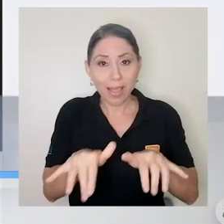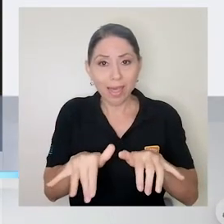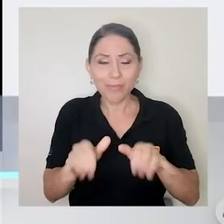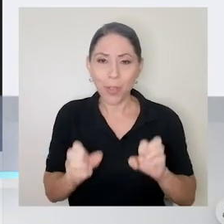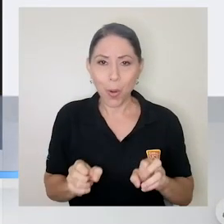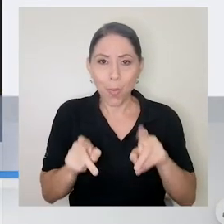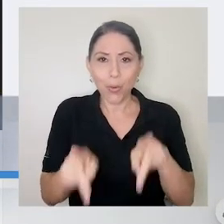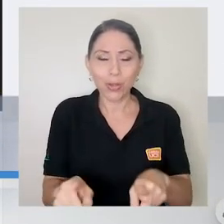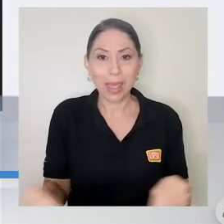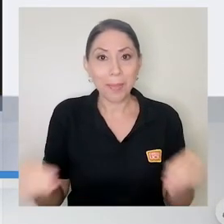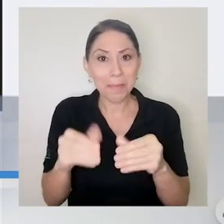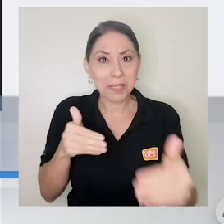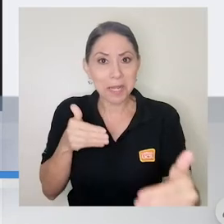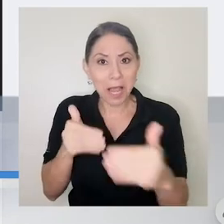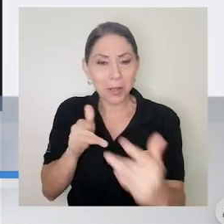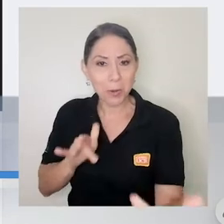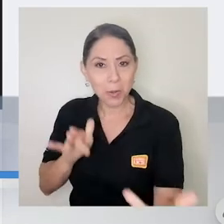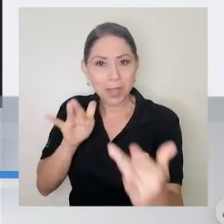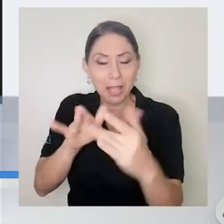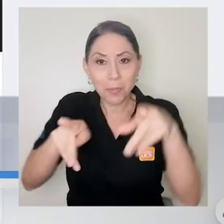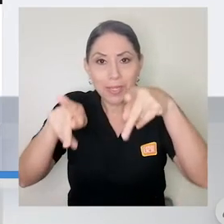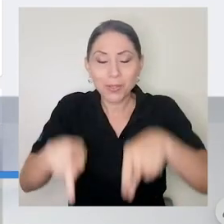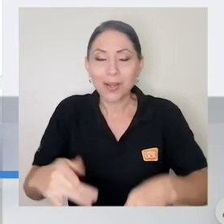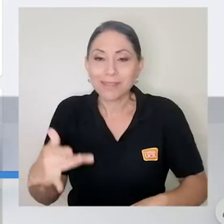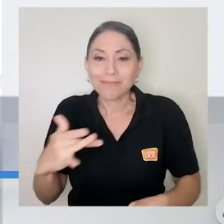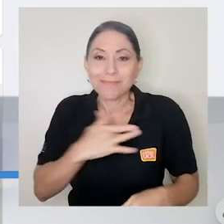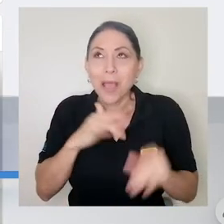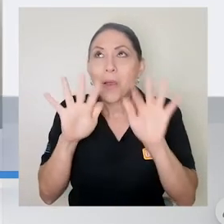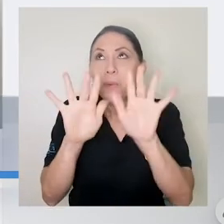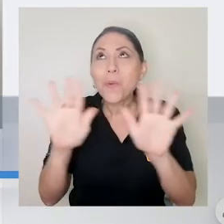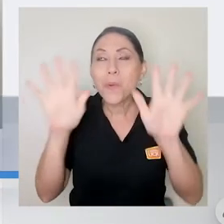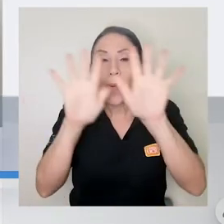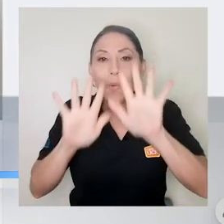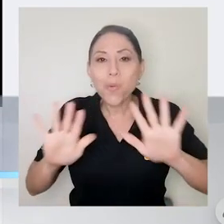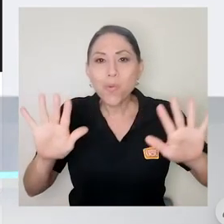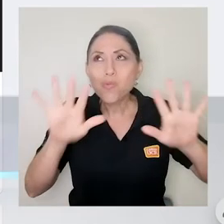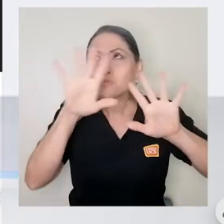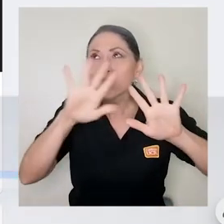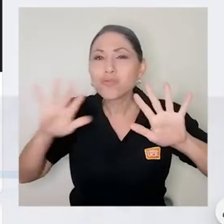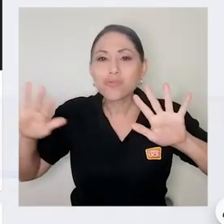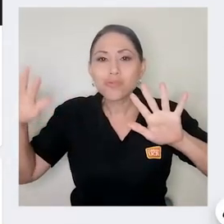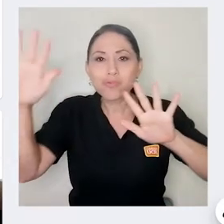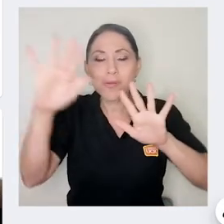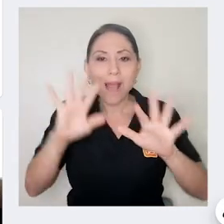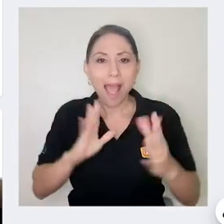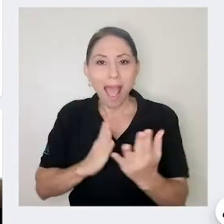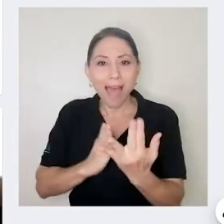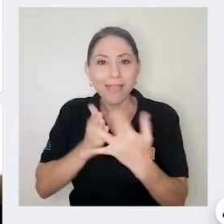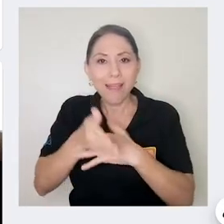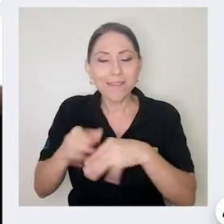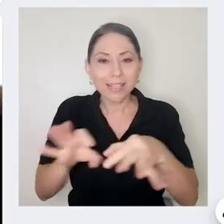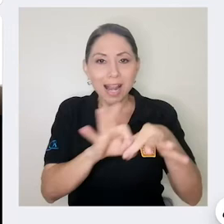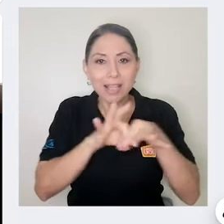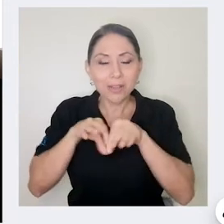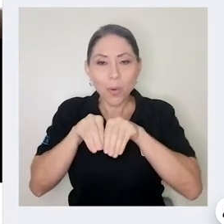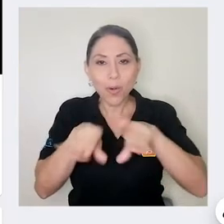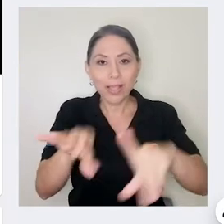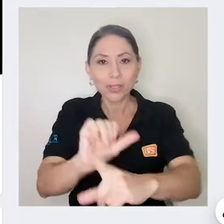para un contacto más cercano con los amantes de la astronomía mediante las redes sociales estamos